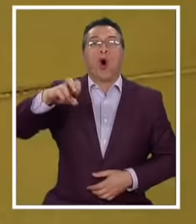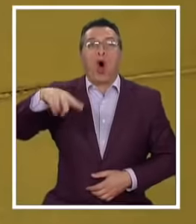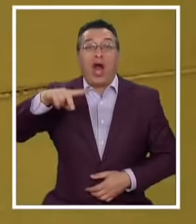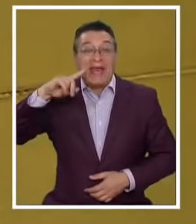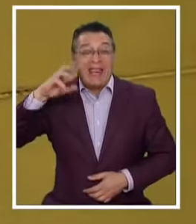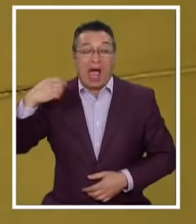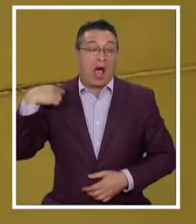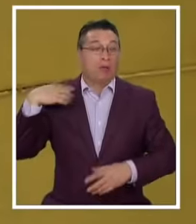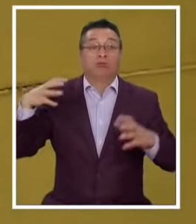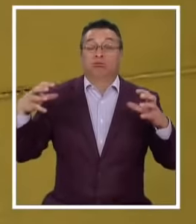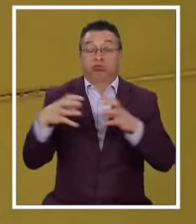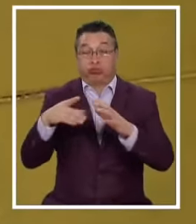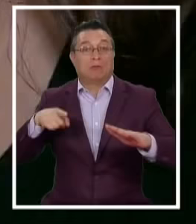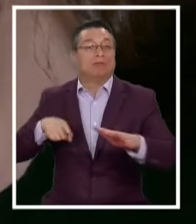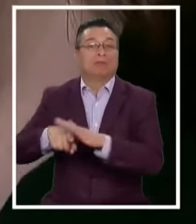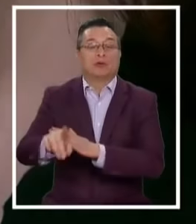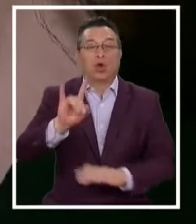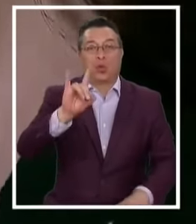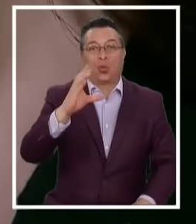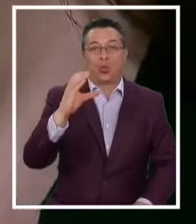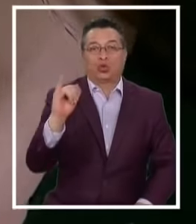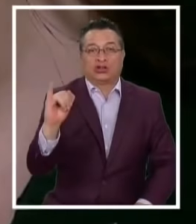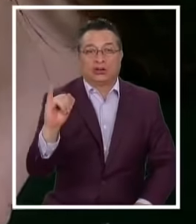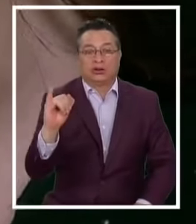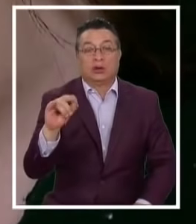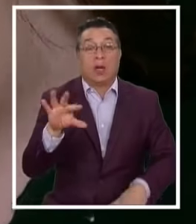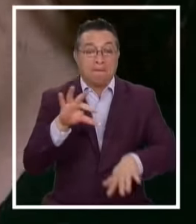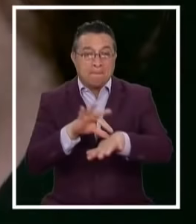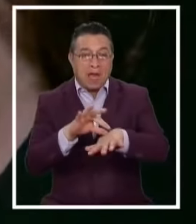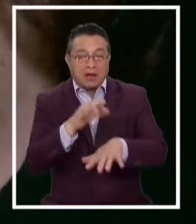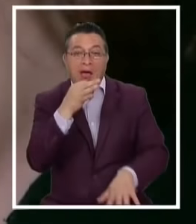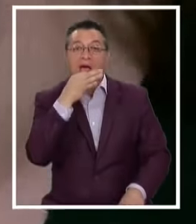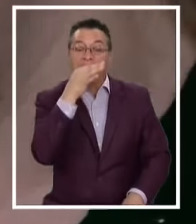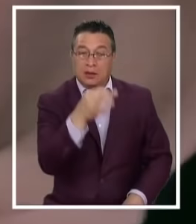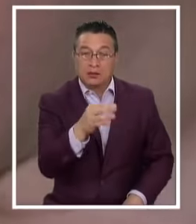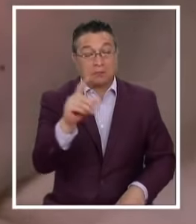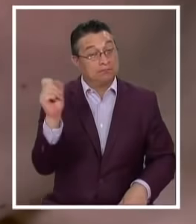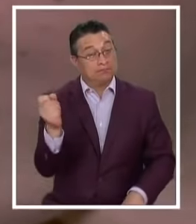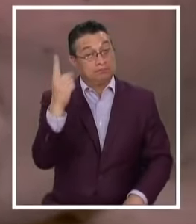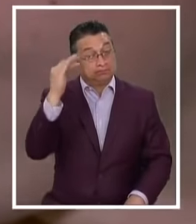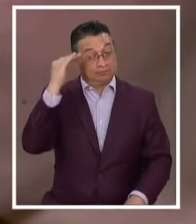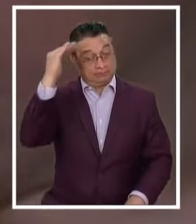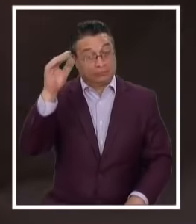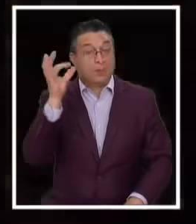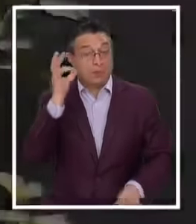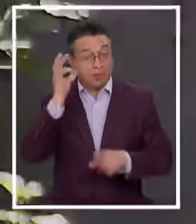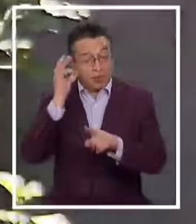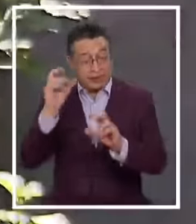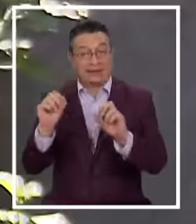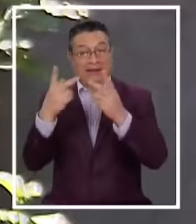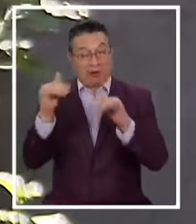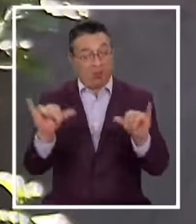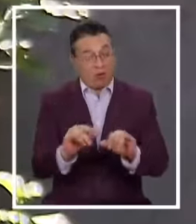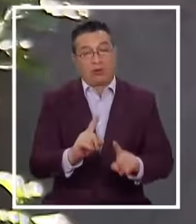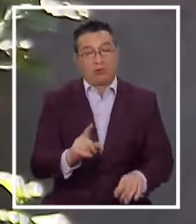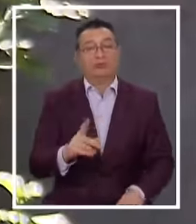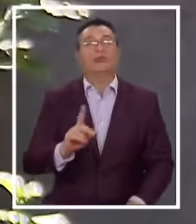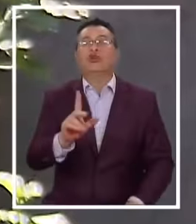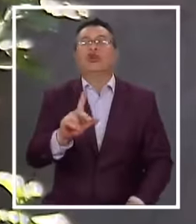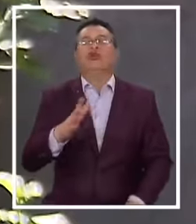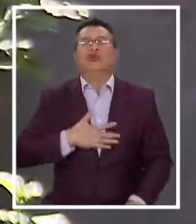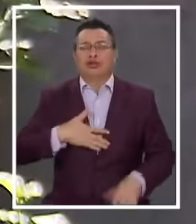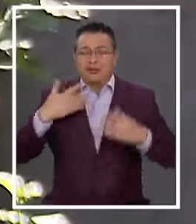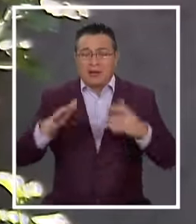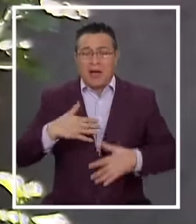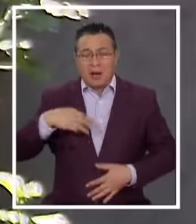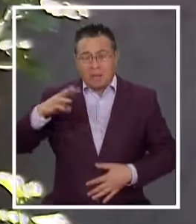Y fue trasladada A la UCI El médico Le advirtió Que la prioridad Sería salvarla A ella No le dije Yo porque Yo ya soy mamá De